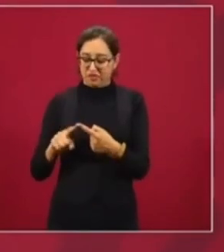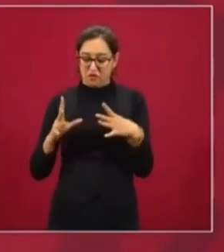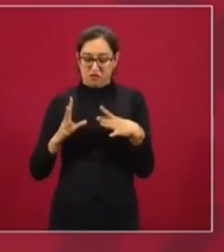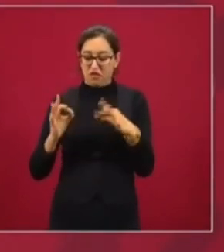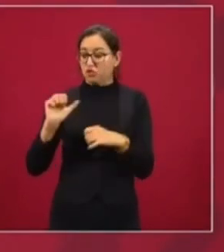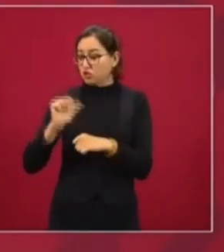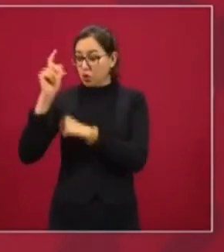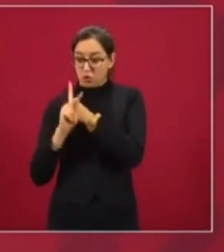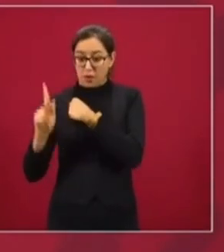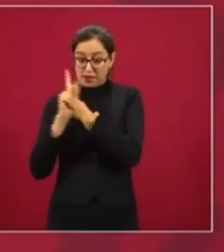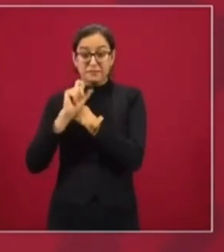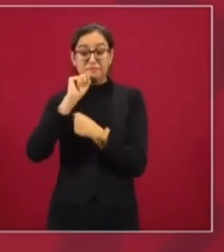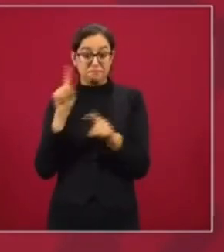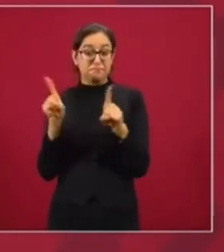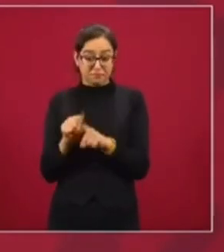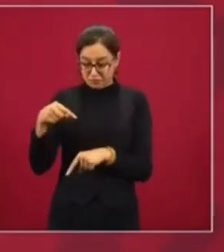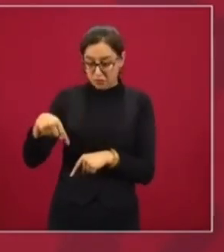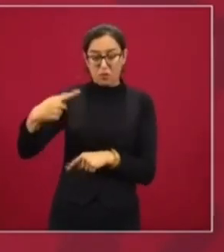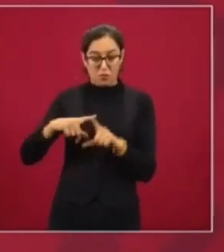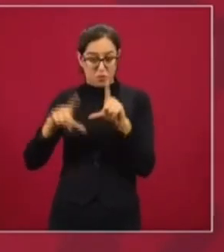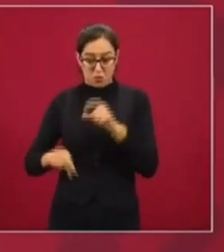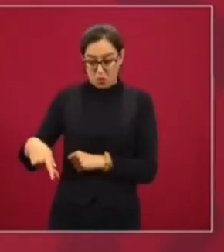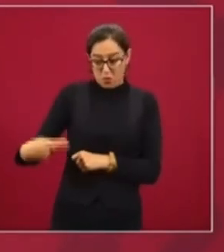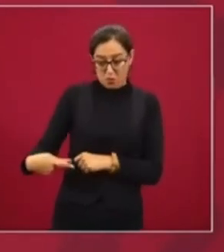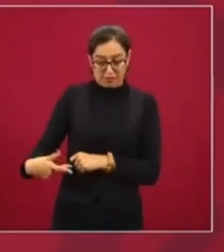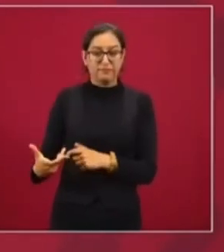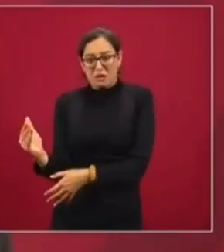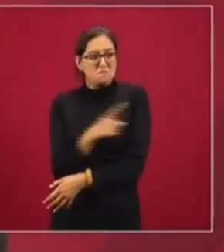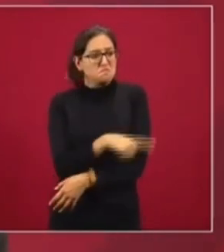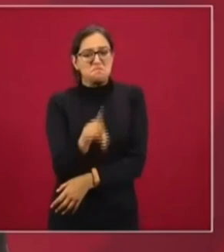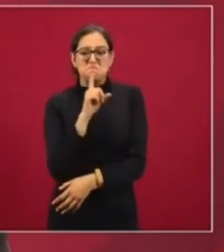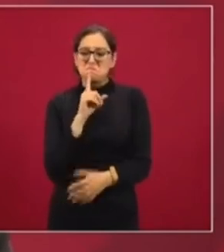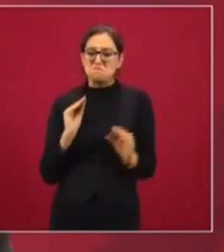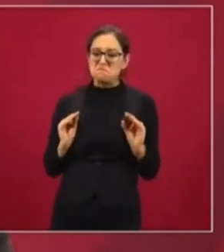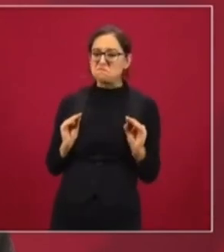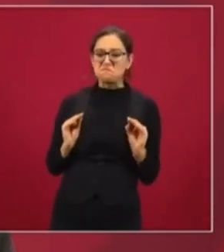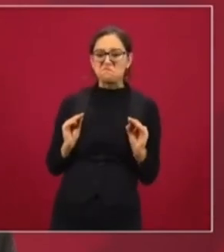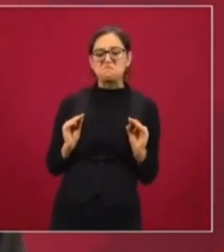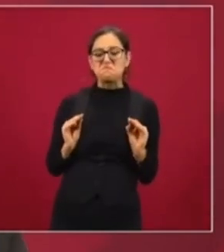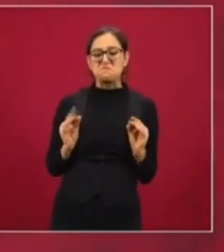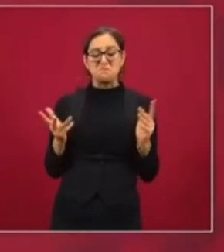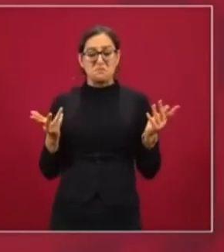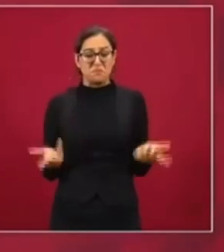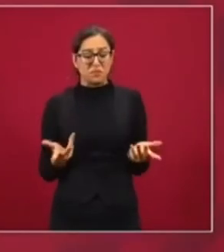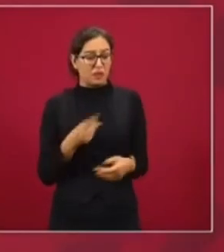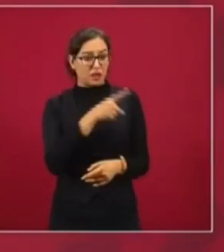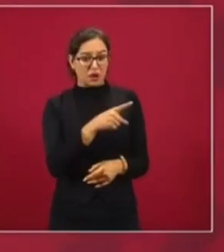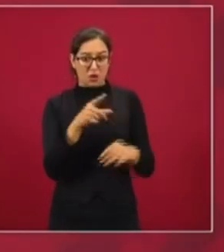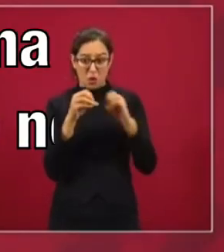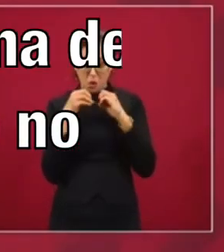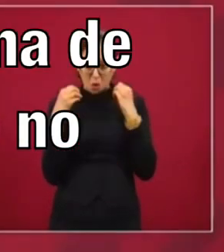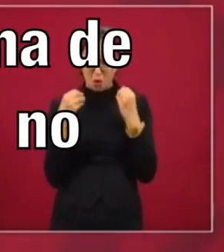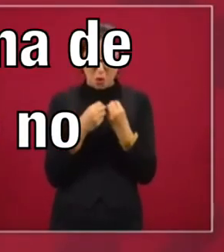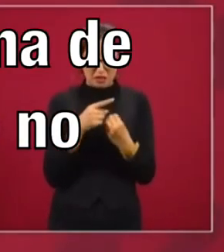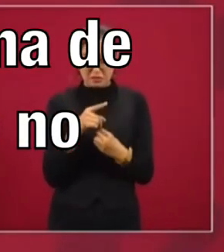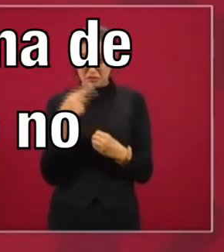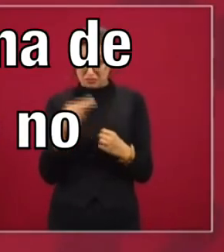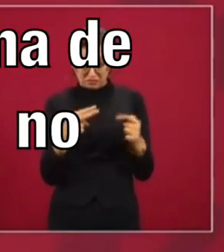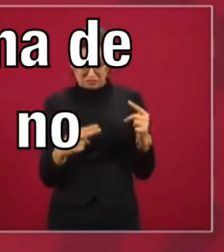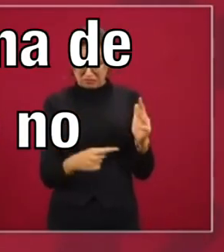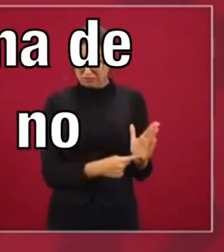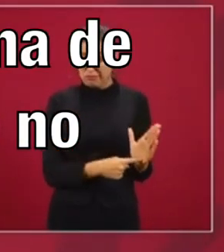fundaciones del extranjero, como intereses creados aquí en el país. Estas organizaciones que está señalando, si son las que dimos a conocer, pues tenemos las pruebas